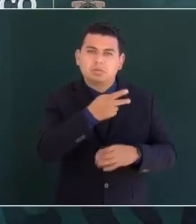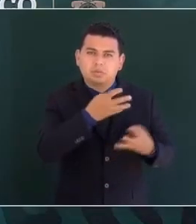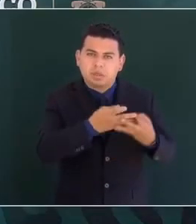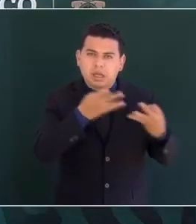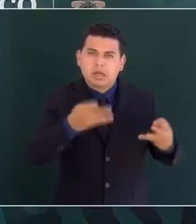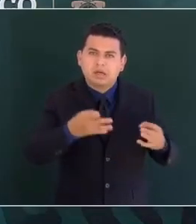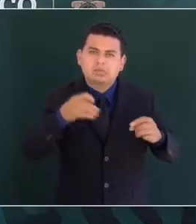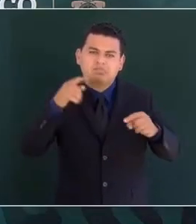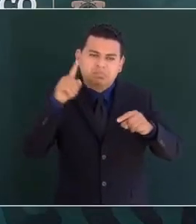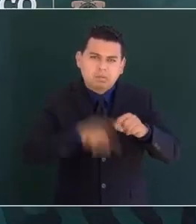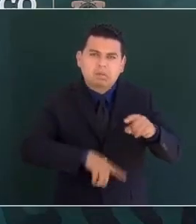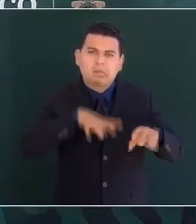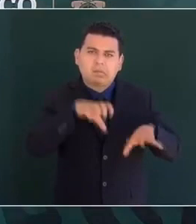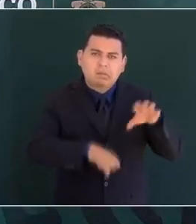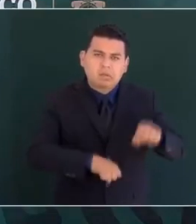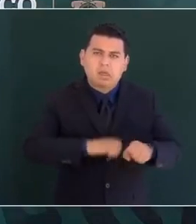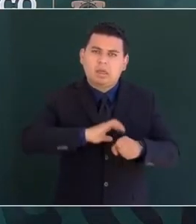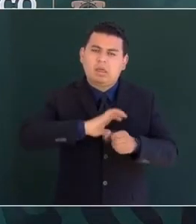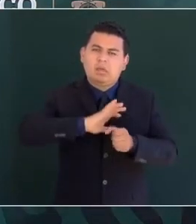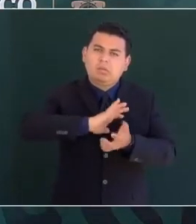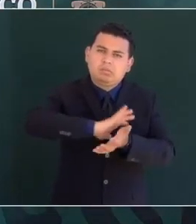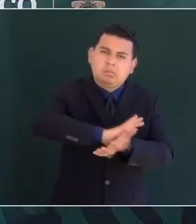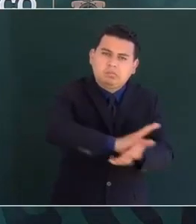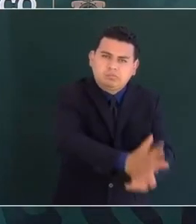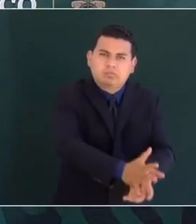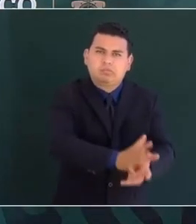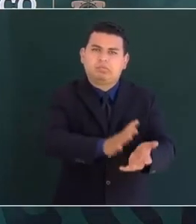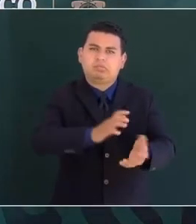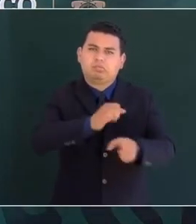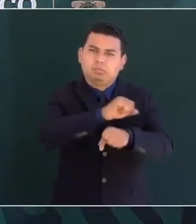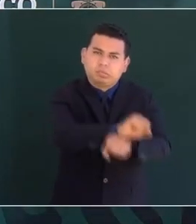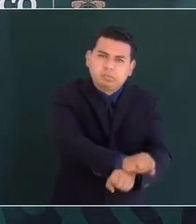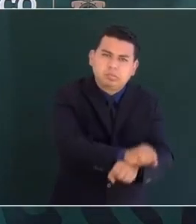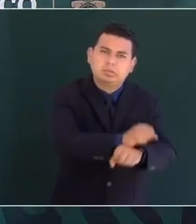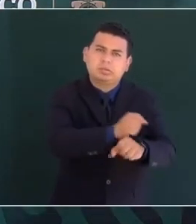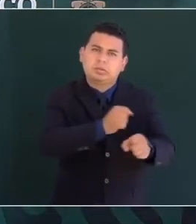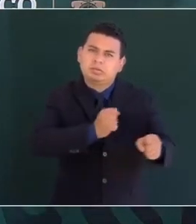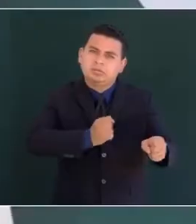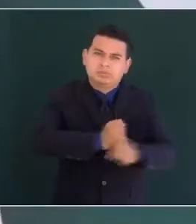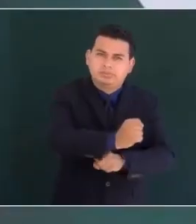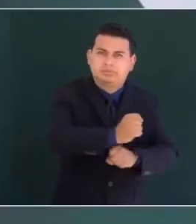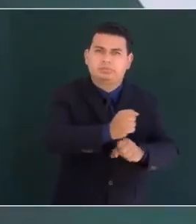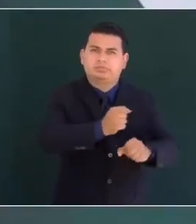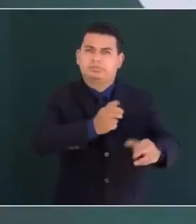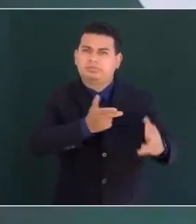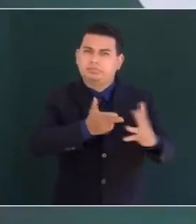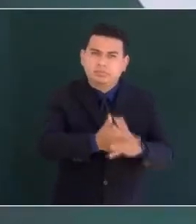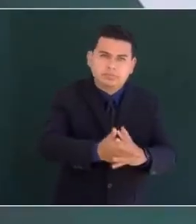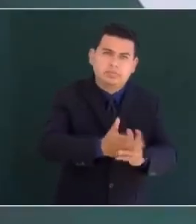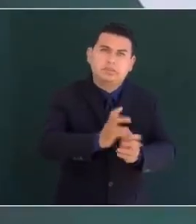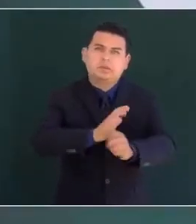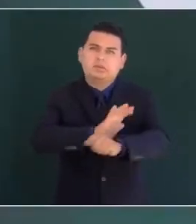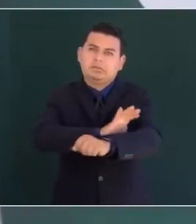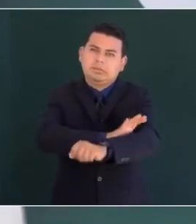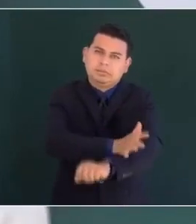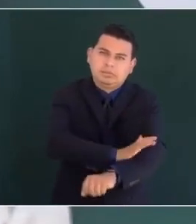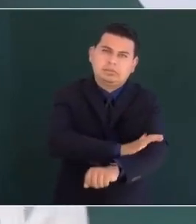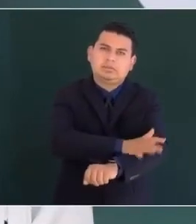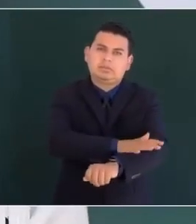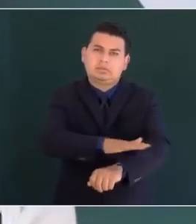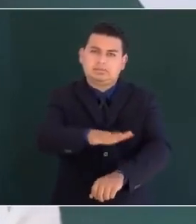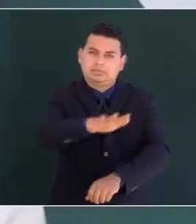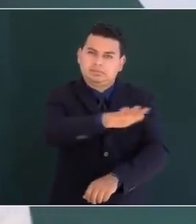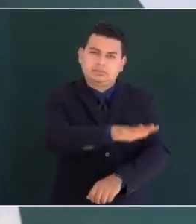por la represión que sufrieron por el racismo que han padecido